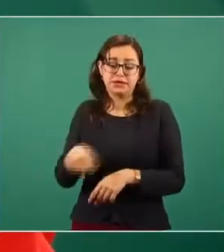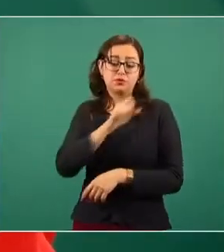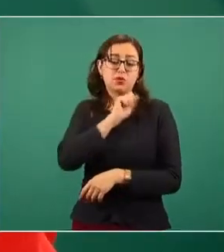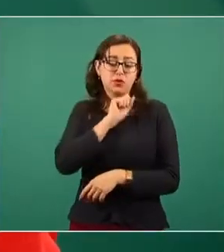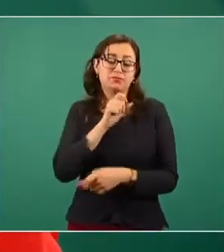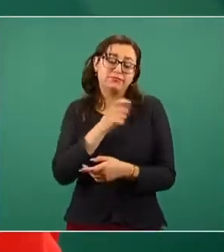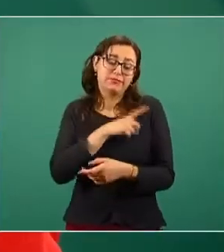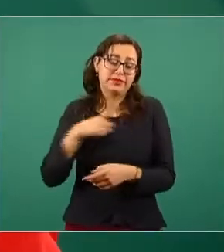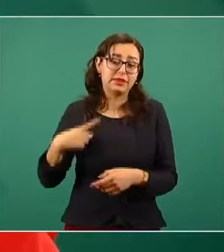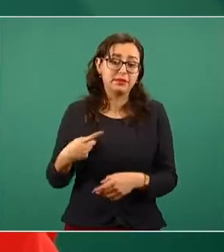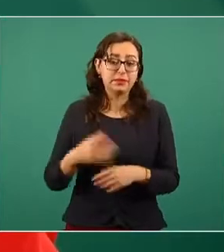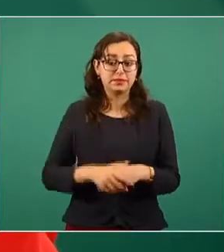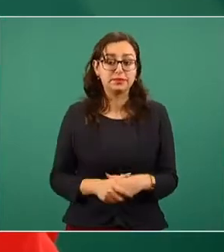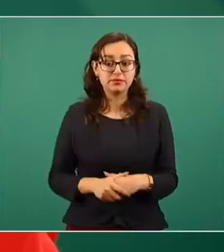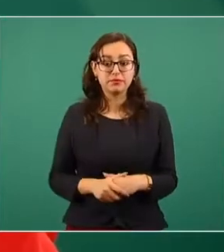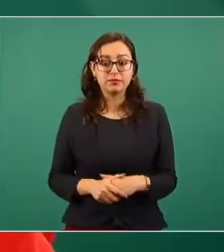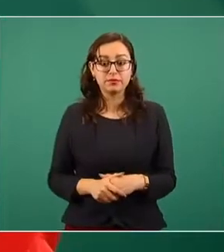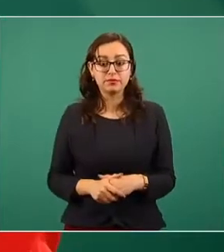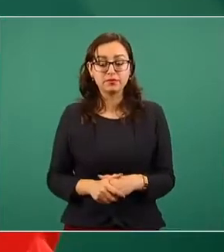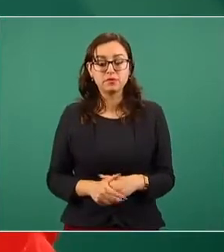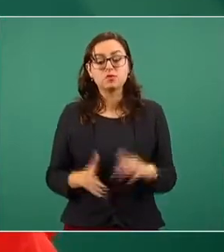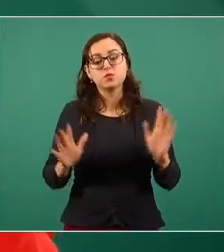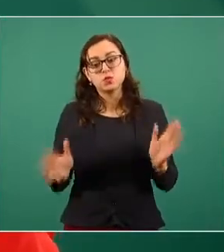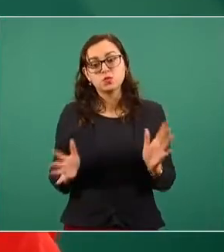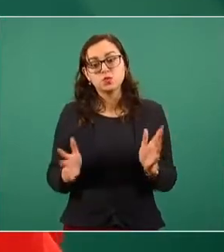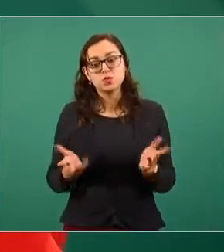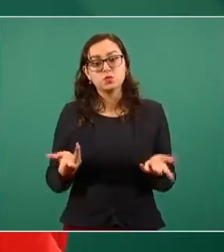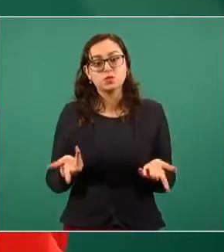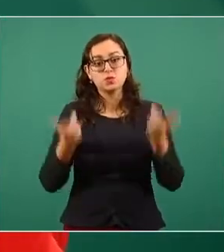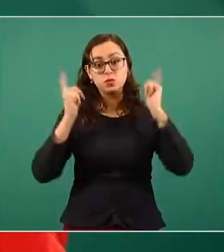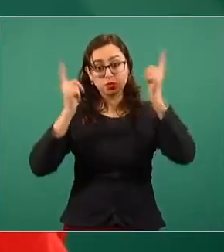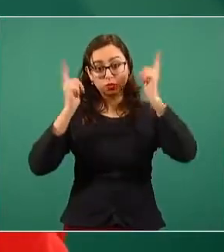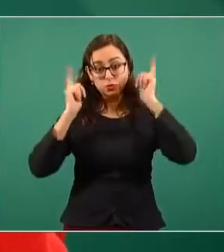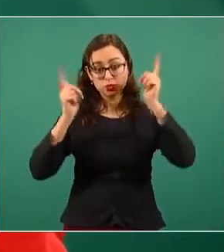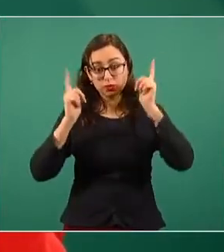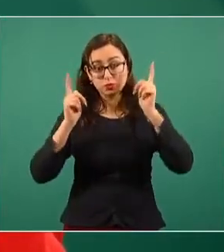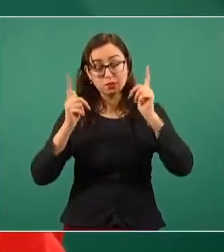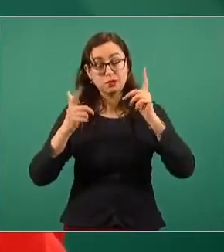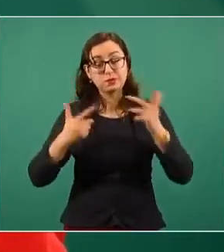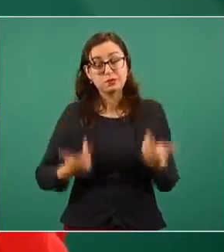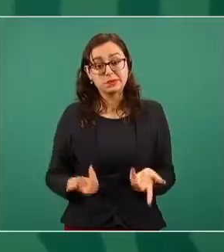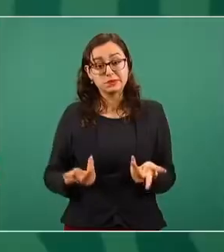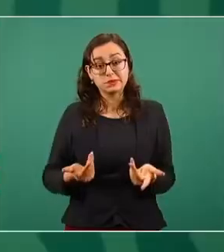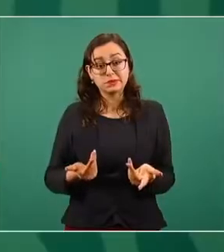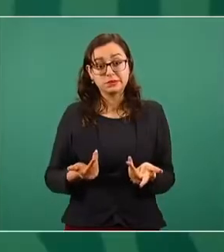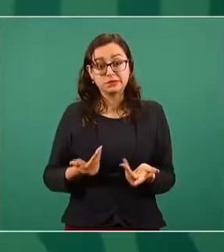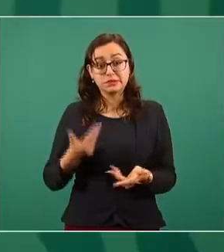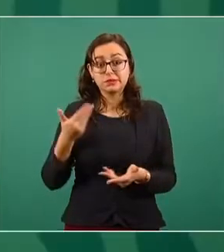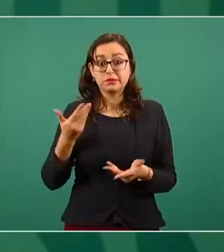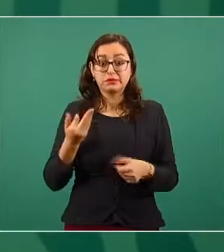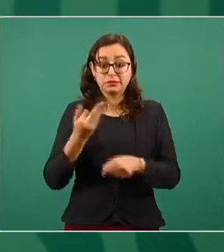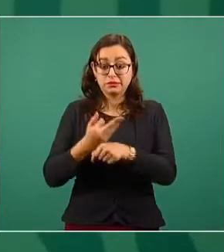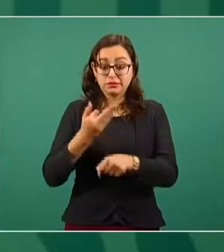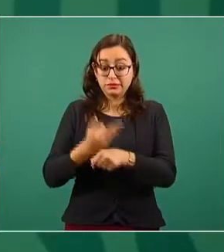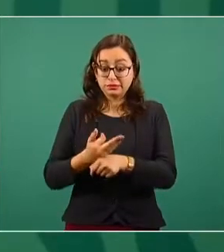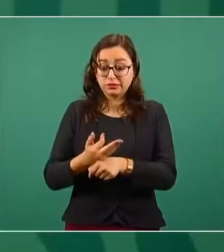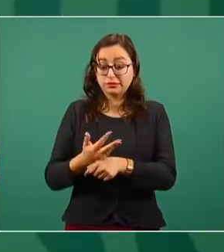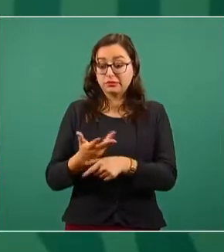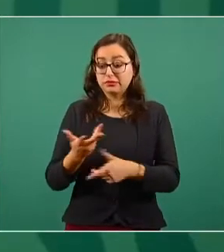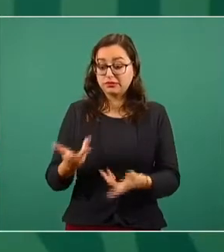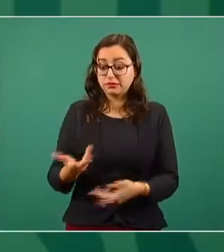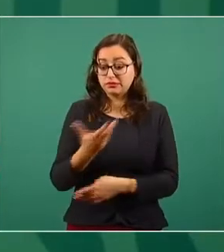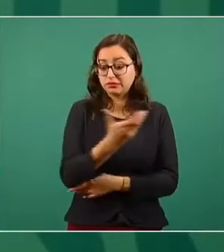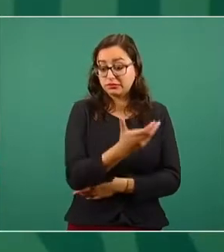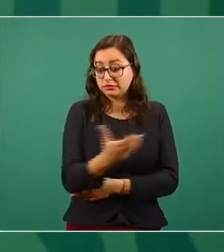plantaciones. ¿Van a continuar los operativos? Y desde luego tratar de que se puedan hacer cultivos